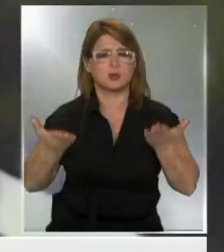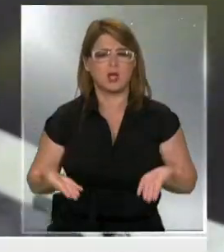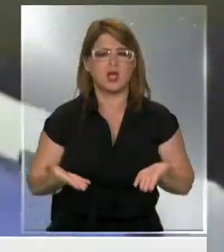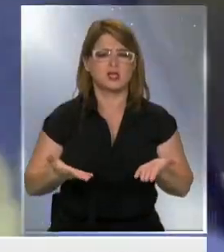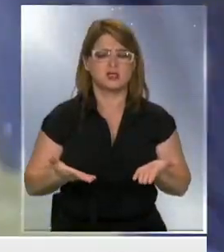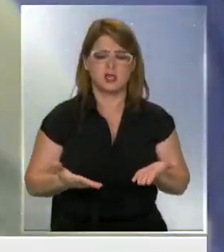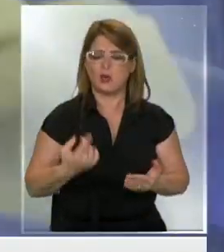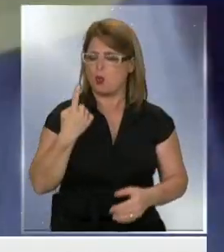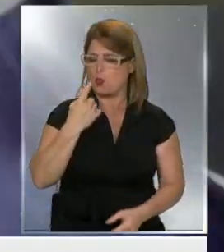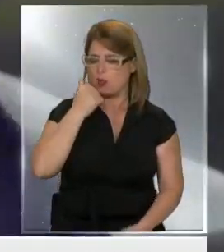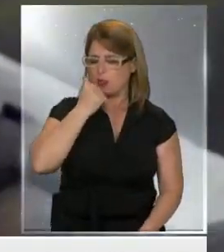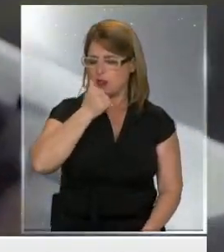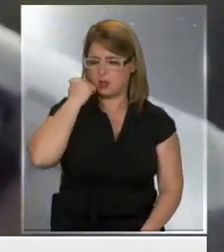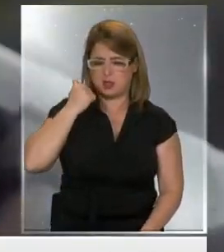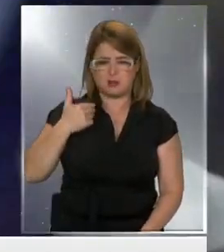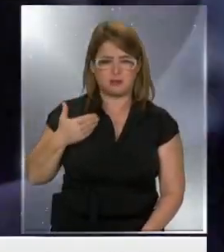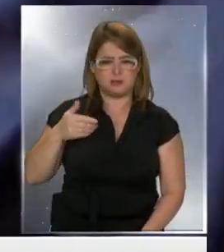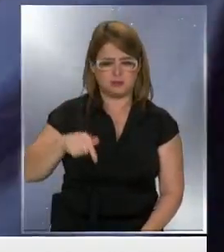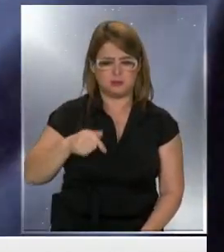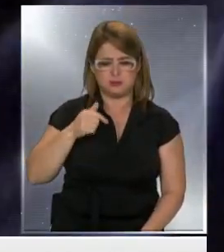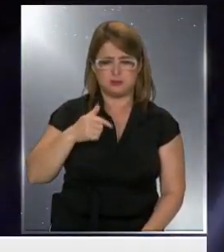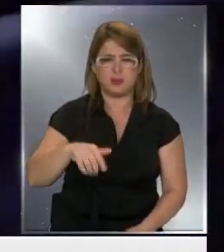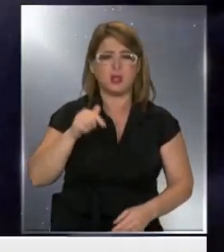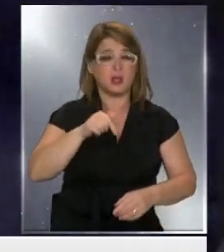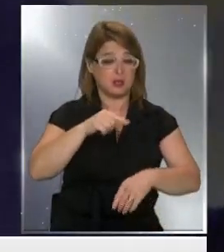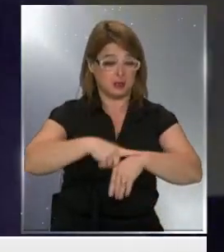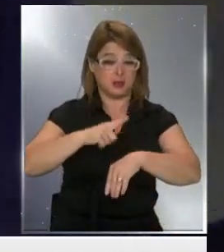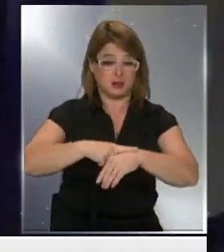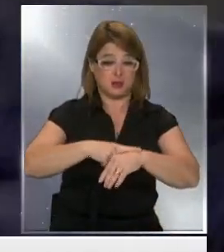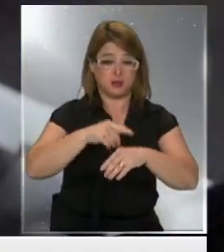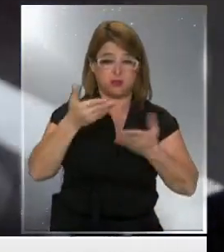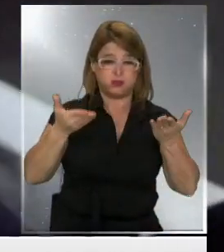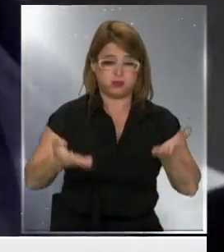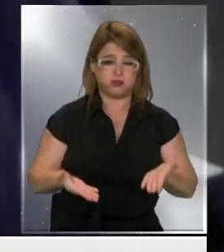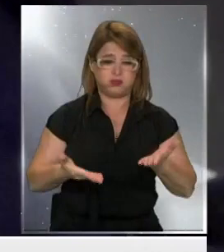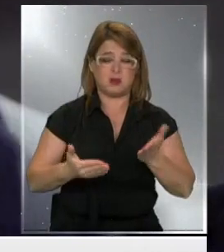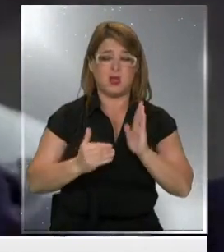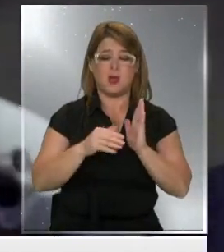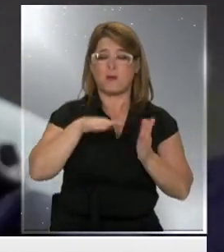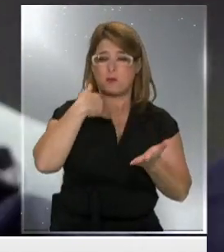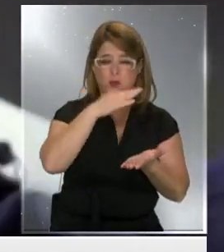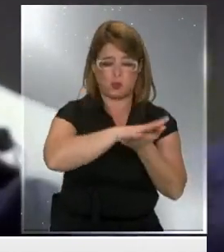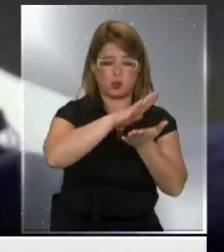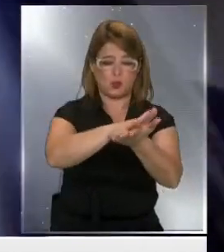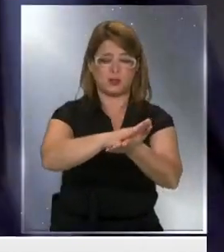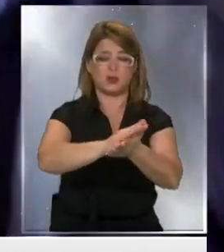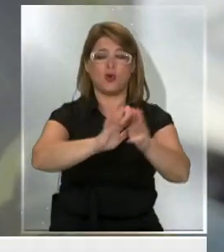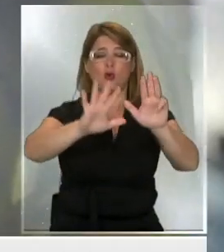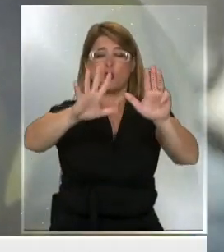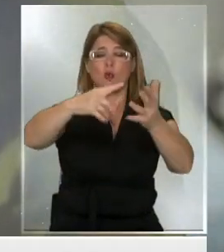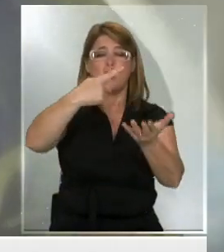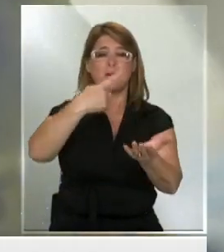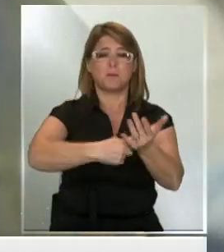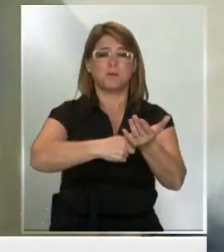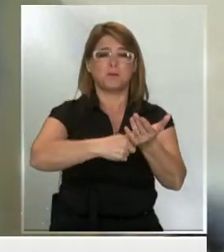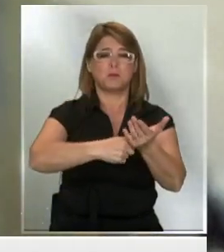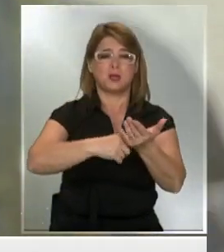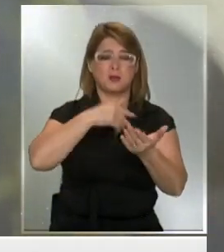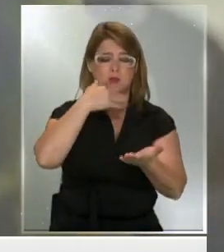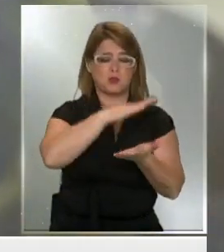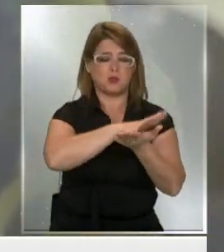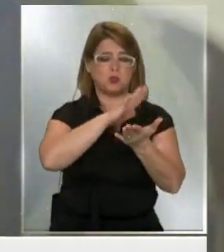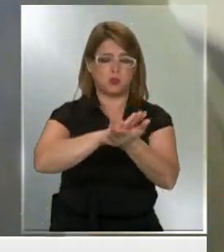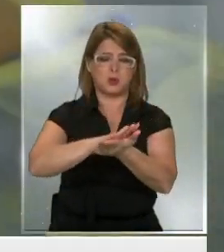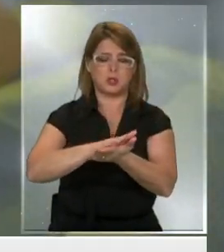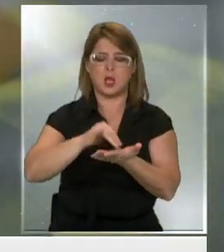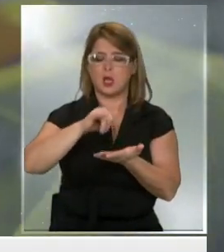últimas 24 horas. Con esto, la cifra total en ese país supera las 9.000 muertes. El estado más afectado,